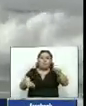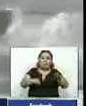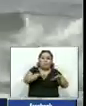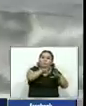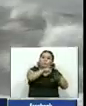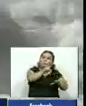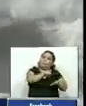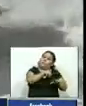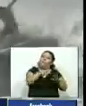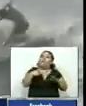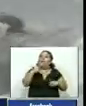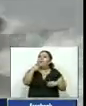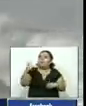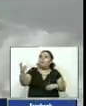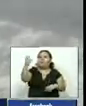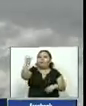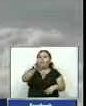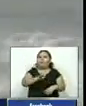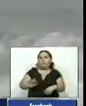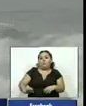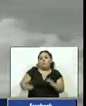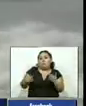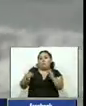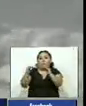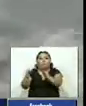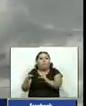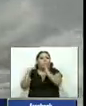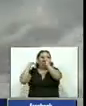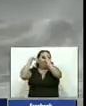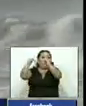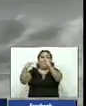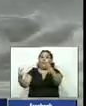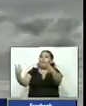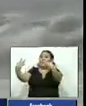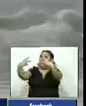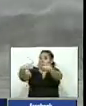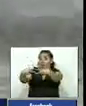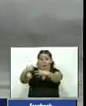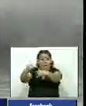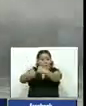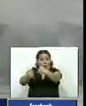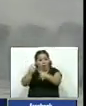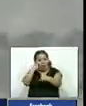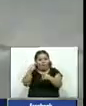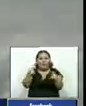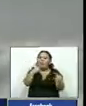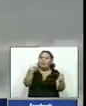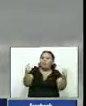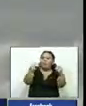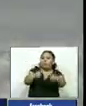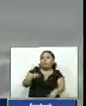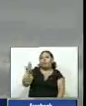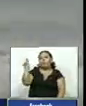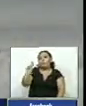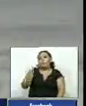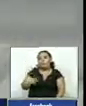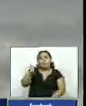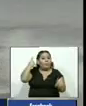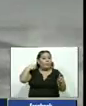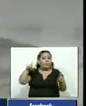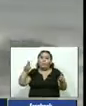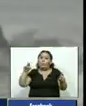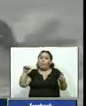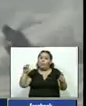que le dio la victoria al salvadoreño y se ha clasificado a los cuartos de final donde se verá las caras contra el uruguayo Lucas Madrid